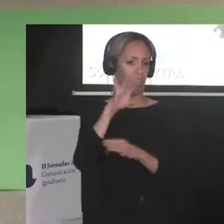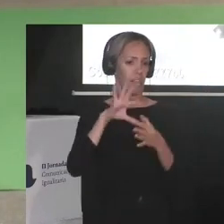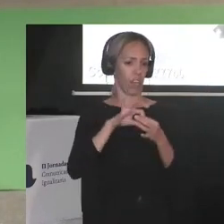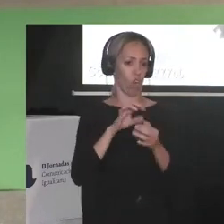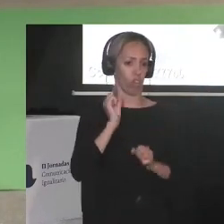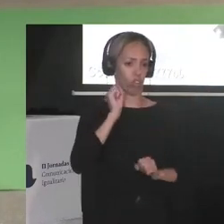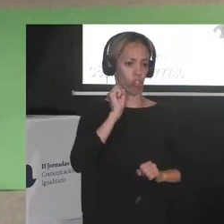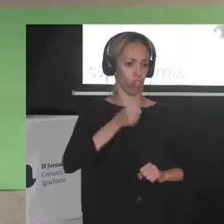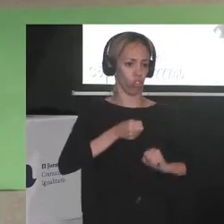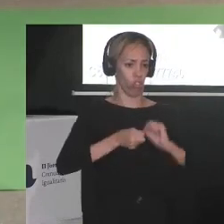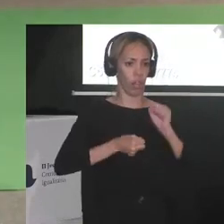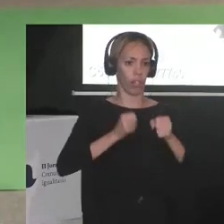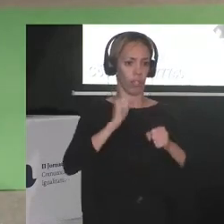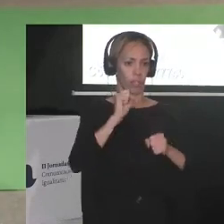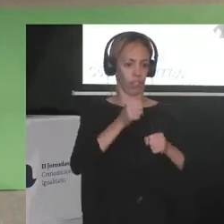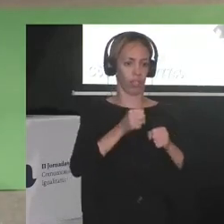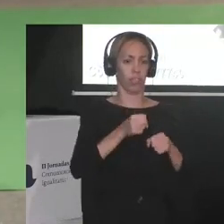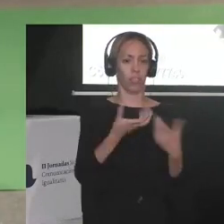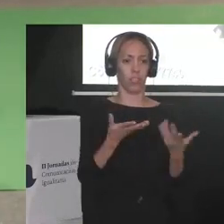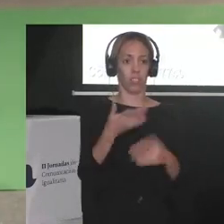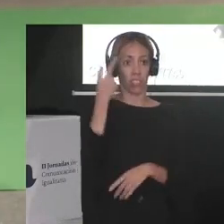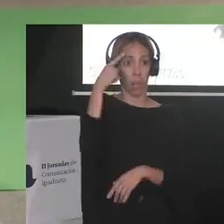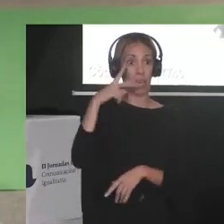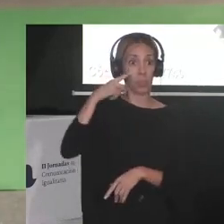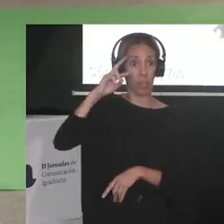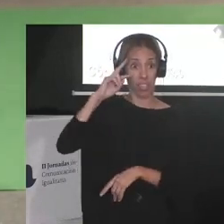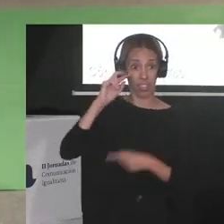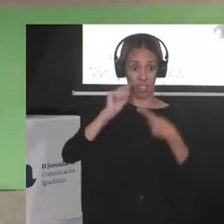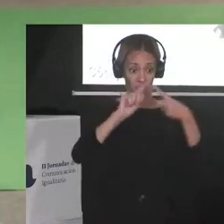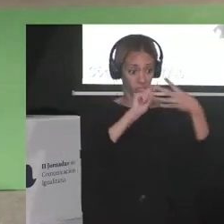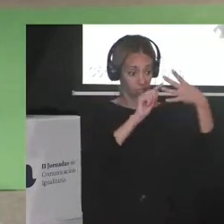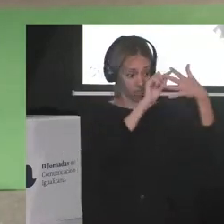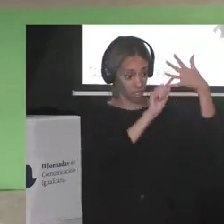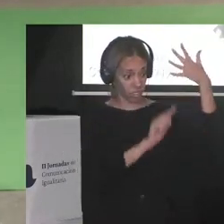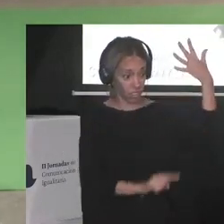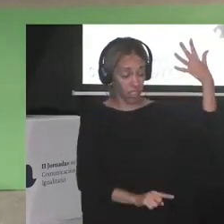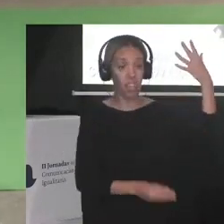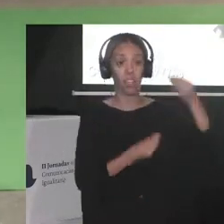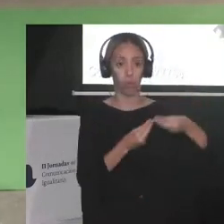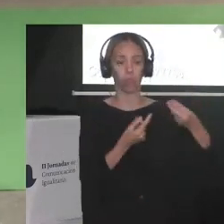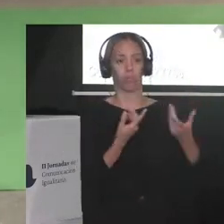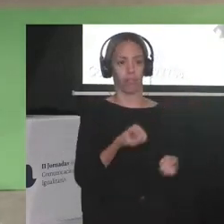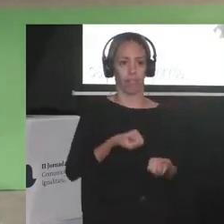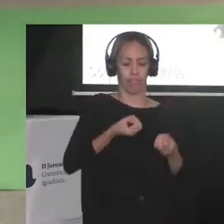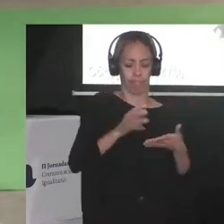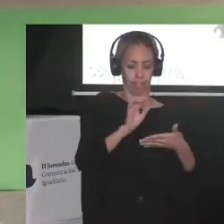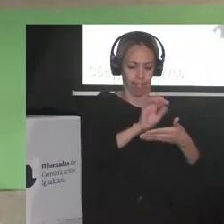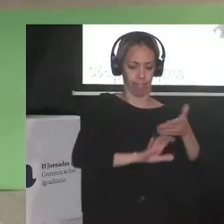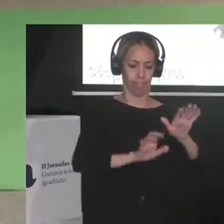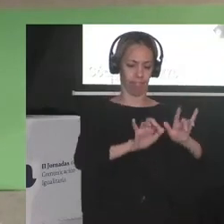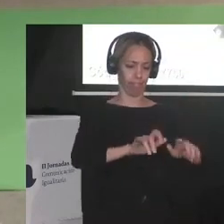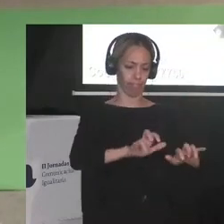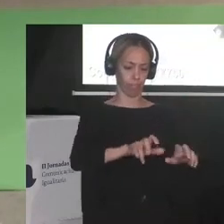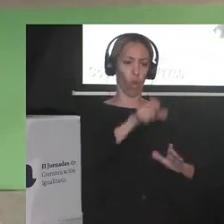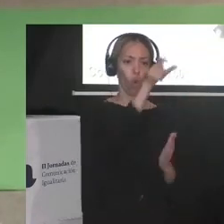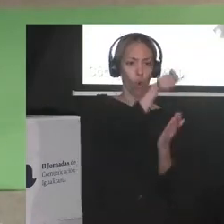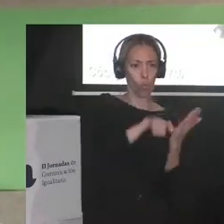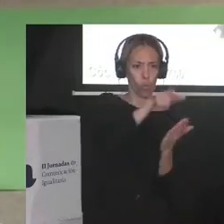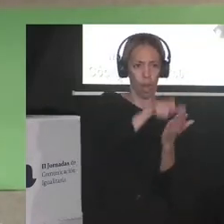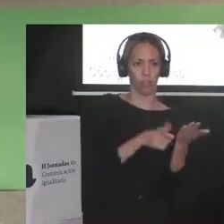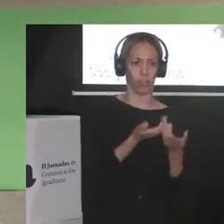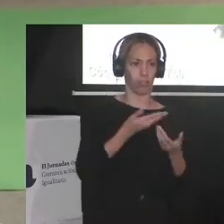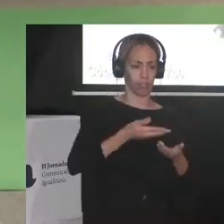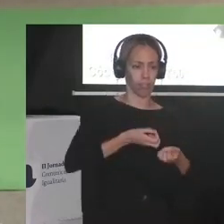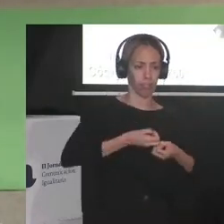Ya saben qué hicimos con todas estas experiencias. Las escribimos, las contamos en columnas, en